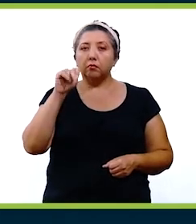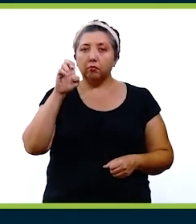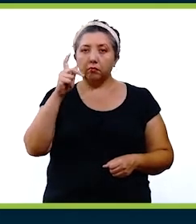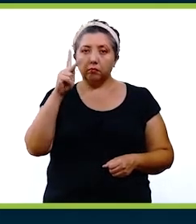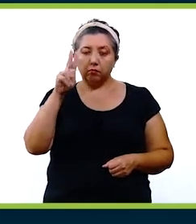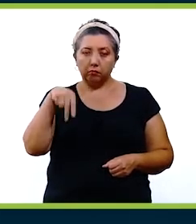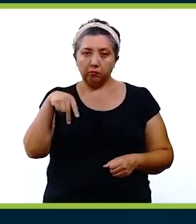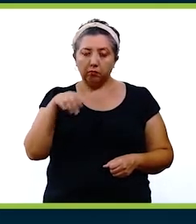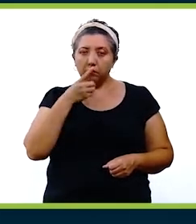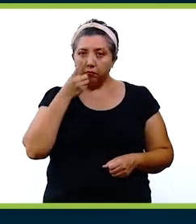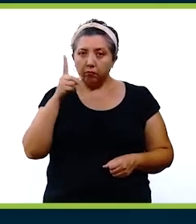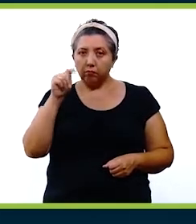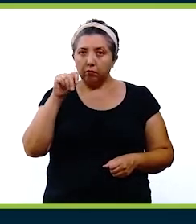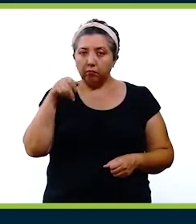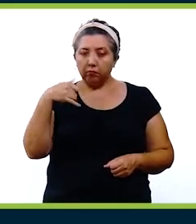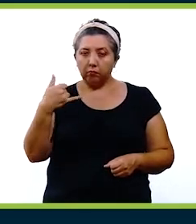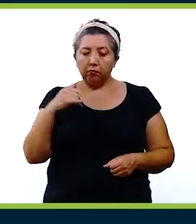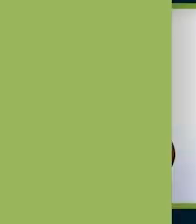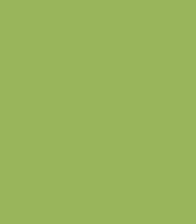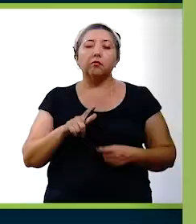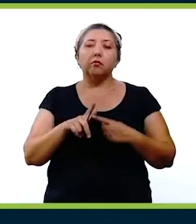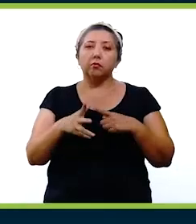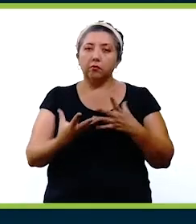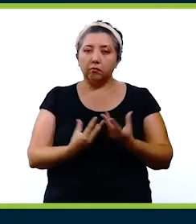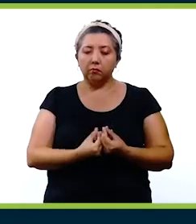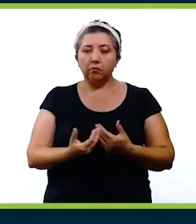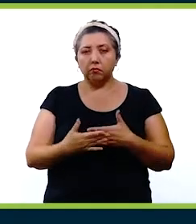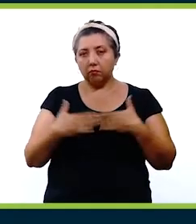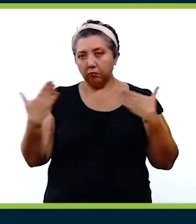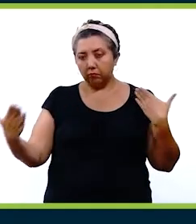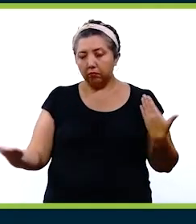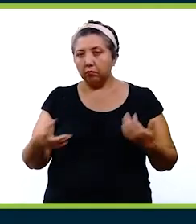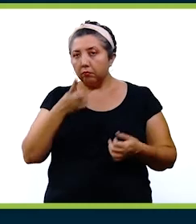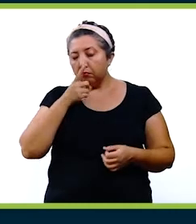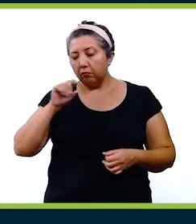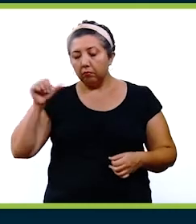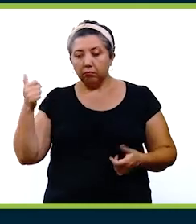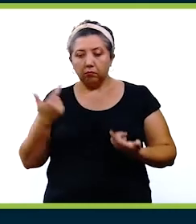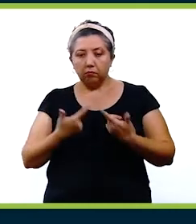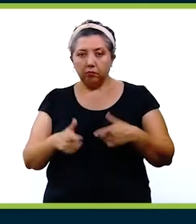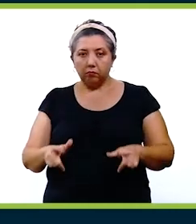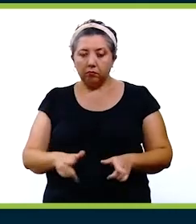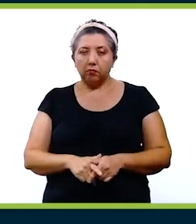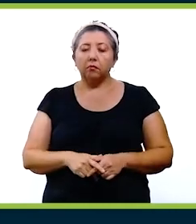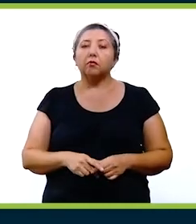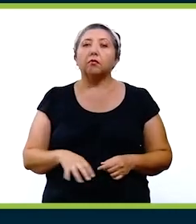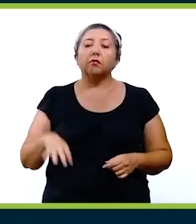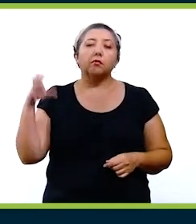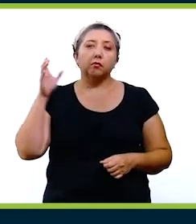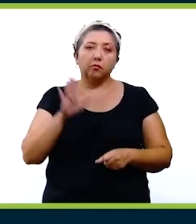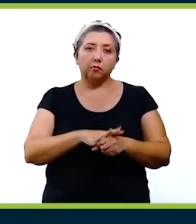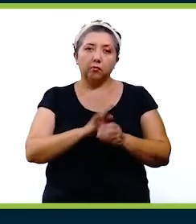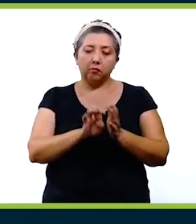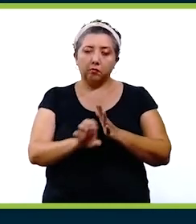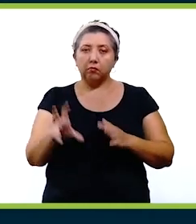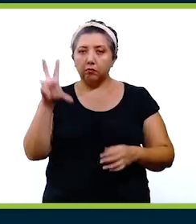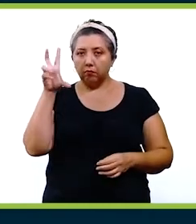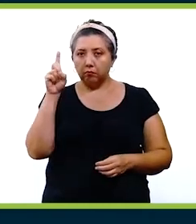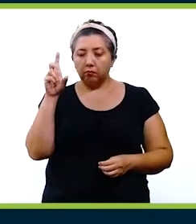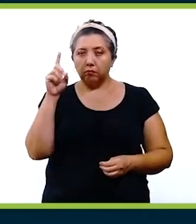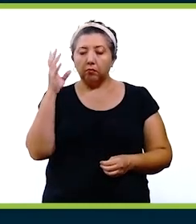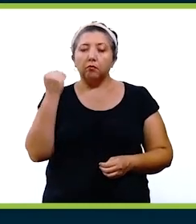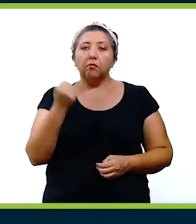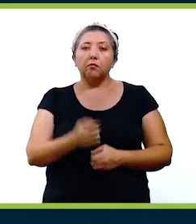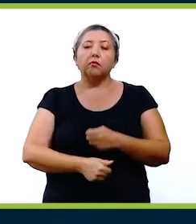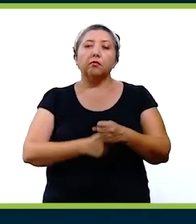Y también pues hemos continuado pues con el avance en la aplicación en otros grupos de edades, por ejemplo, las personas de 30 a 39